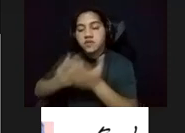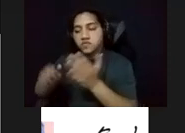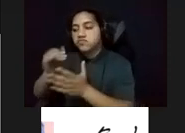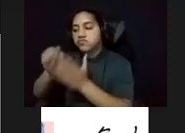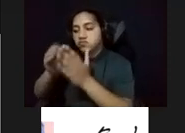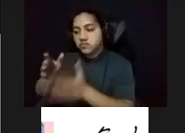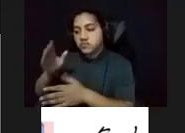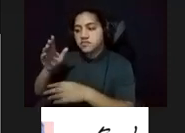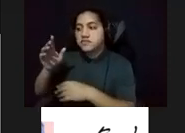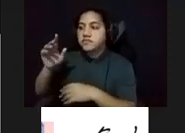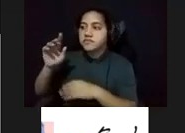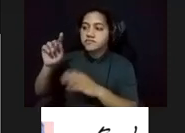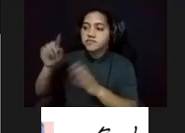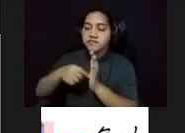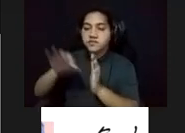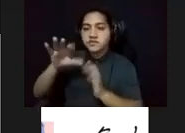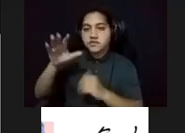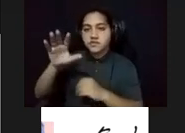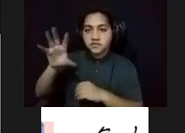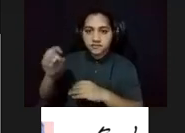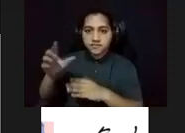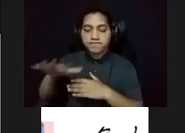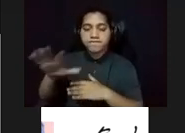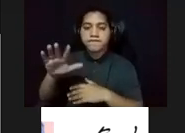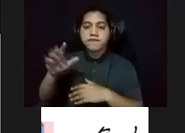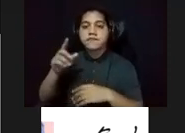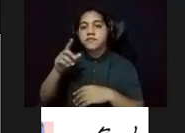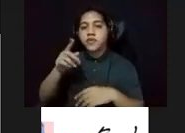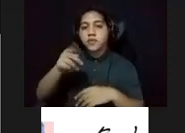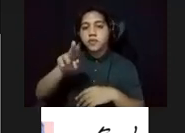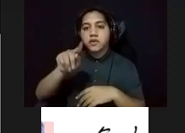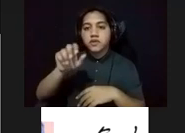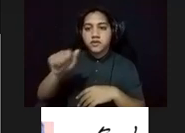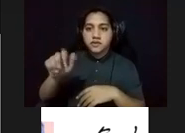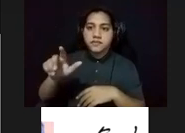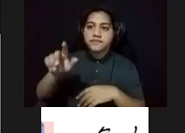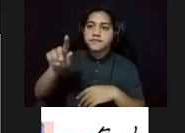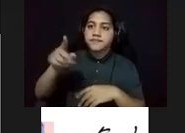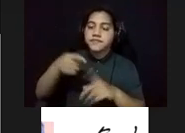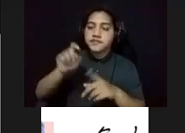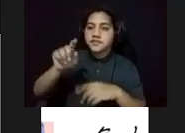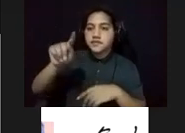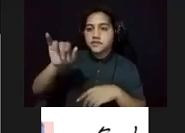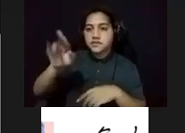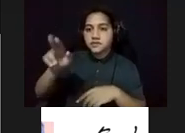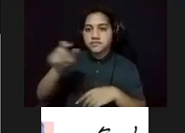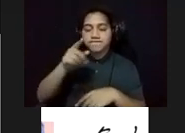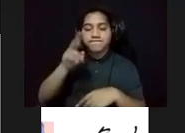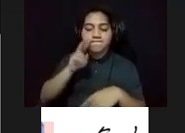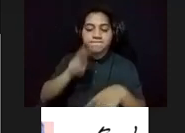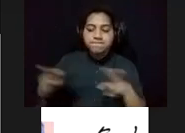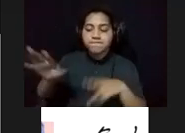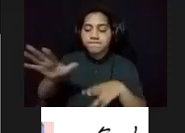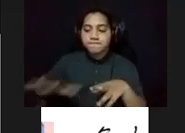En la pintura Puerta de Tierra, el artista se acerca a la periferia del barrio